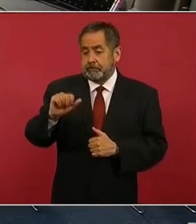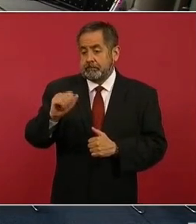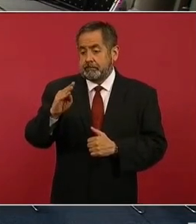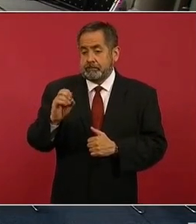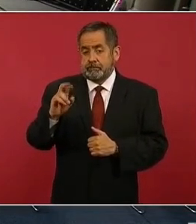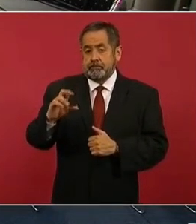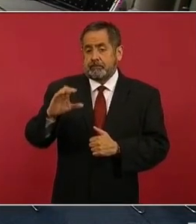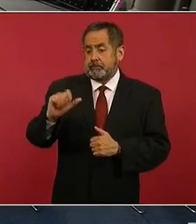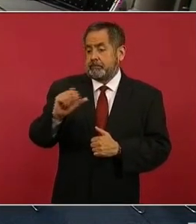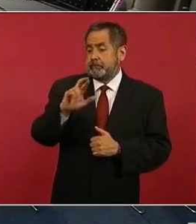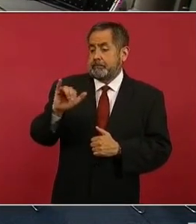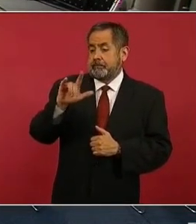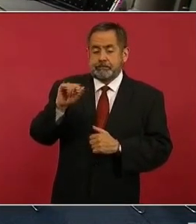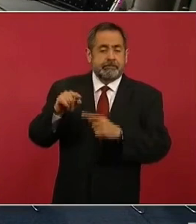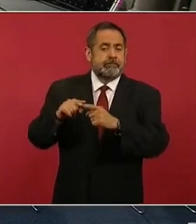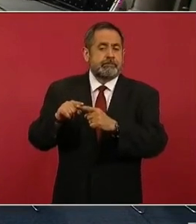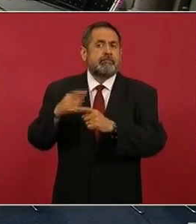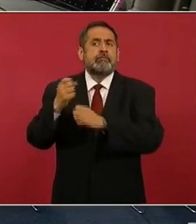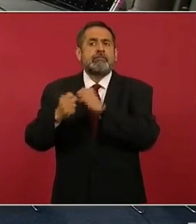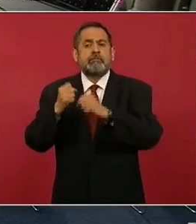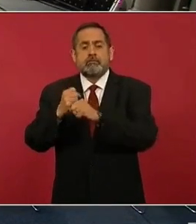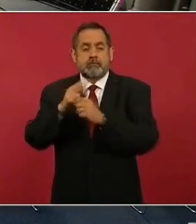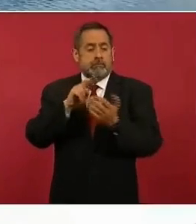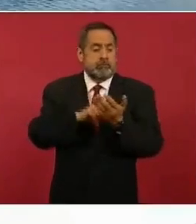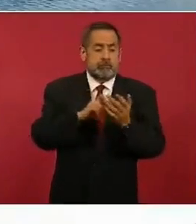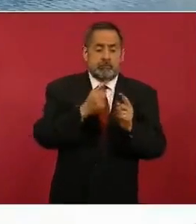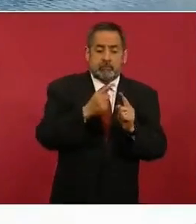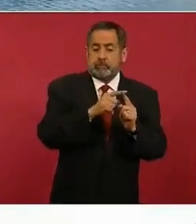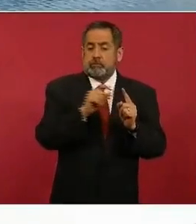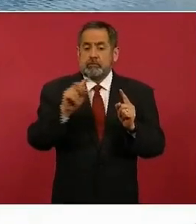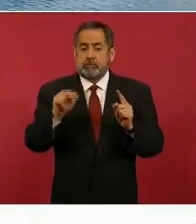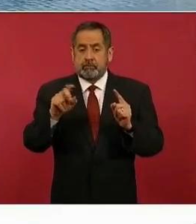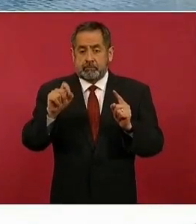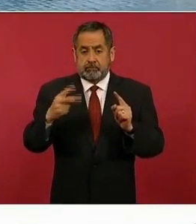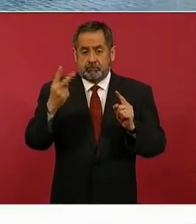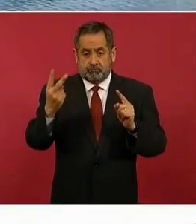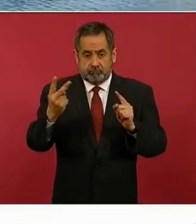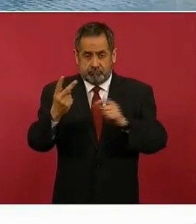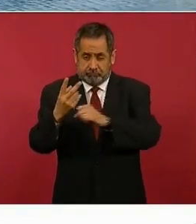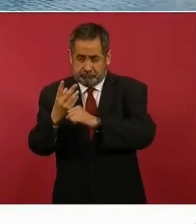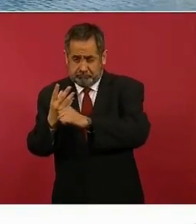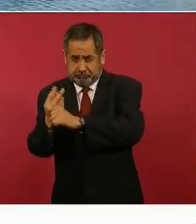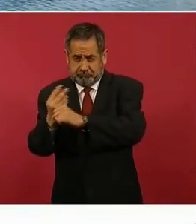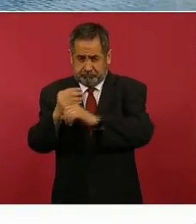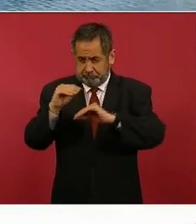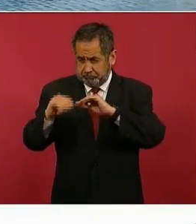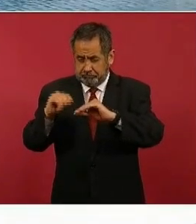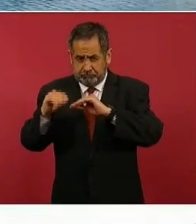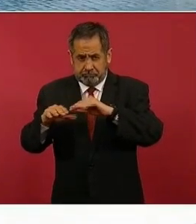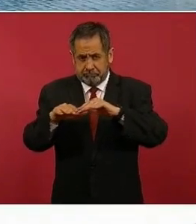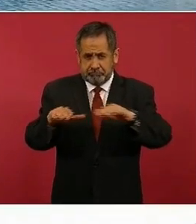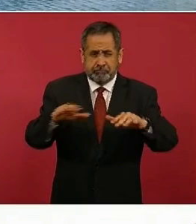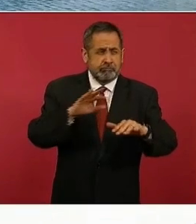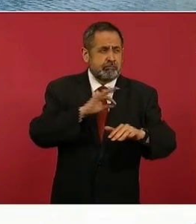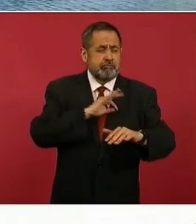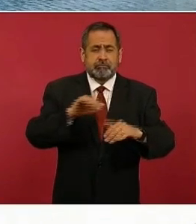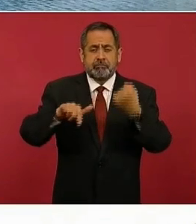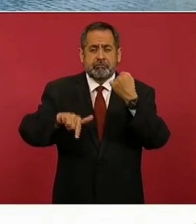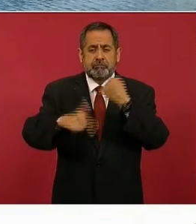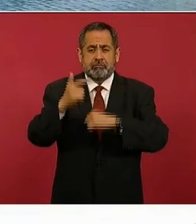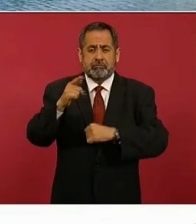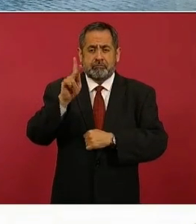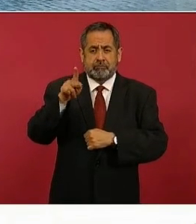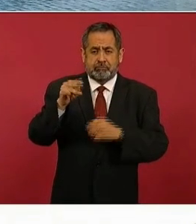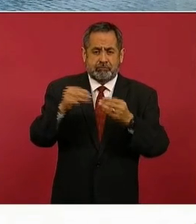ha sido del año 2021 al 2022, se renivelaron más de casi 12 kilómetros de